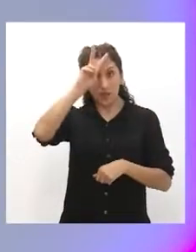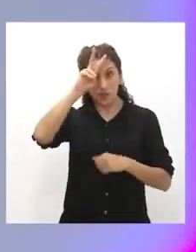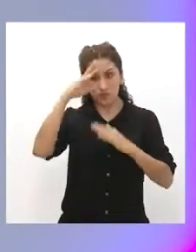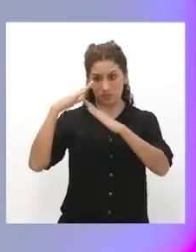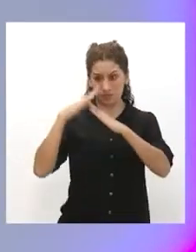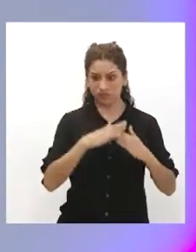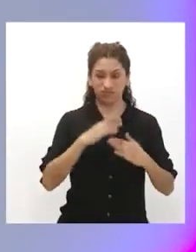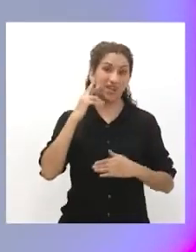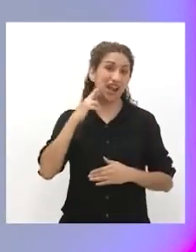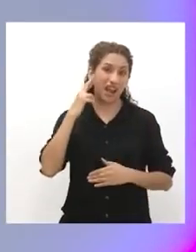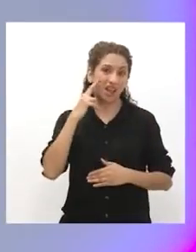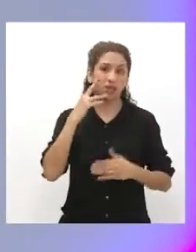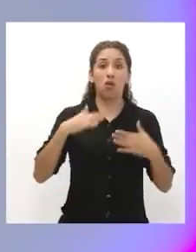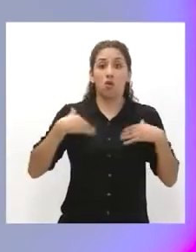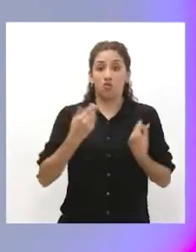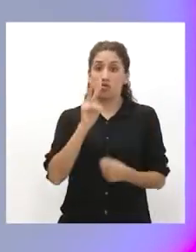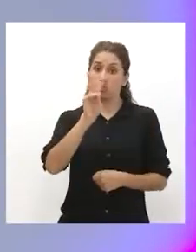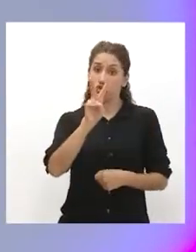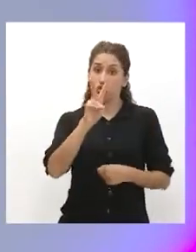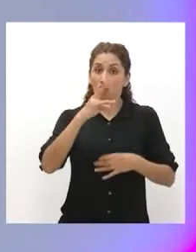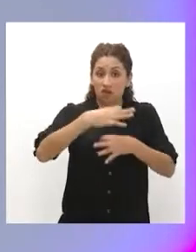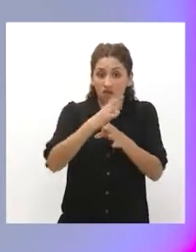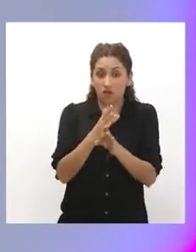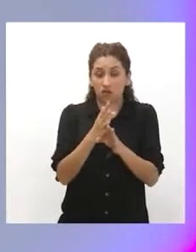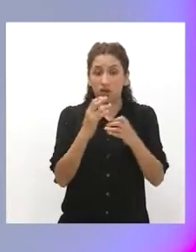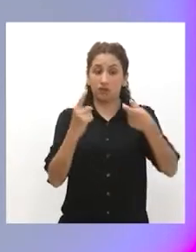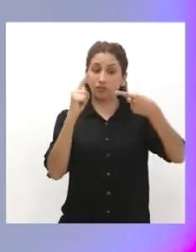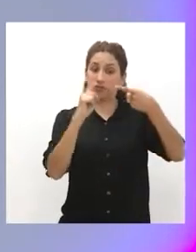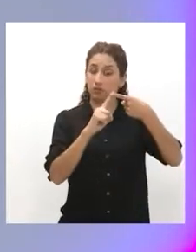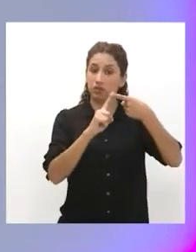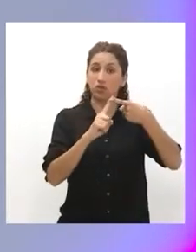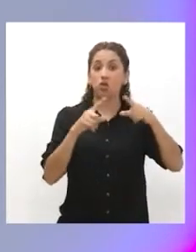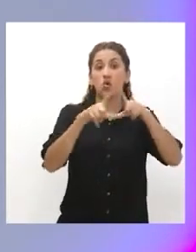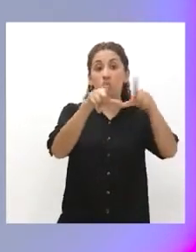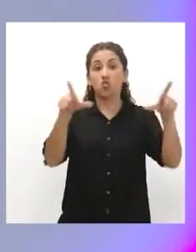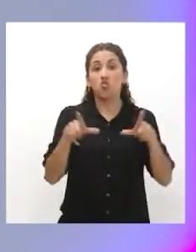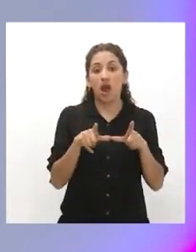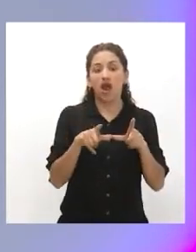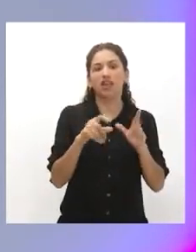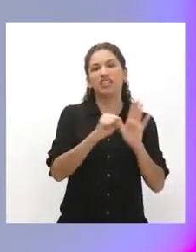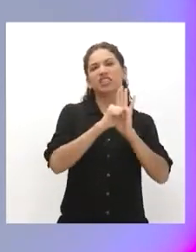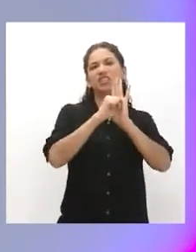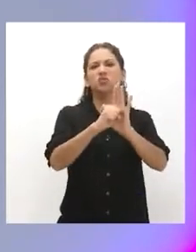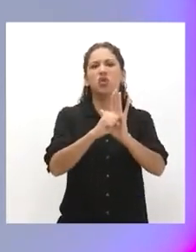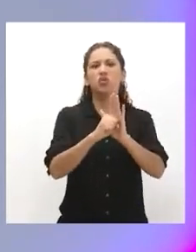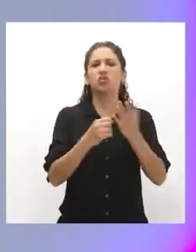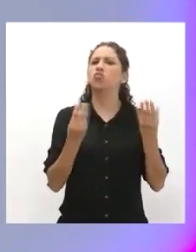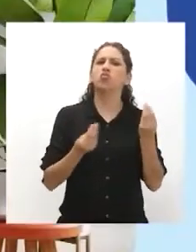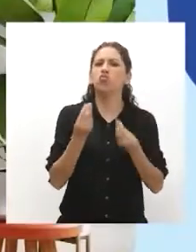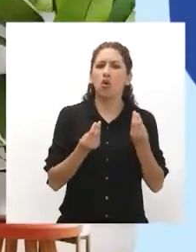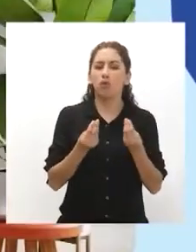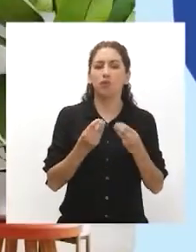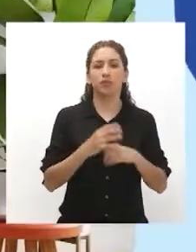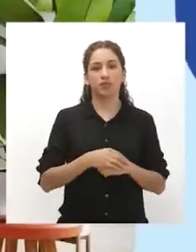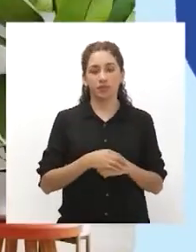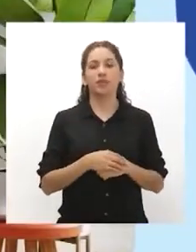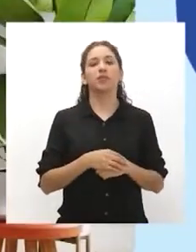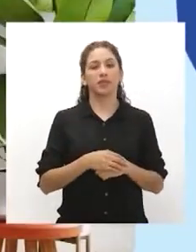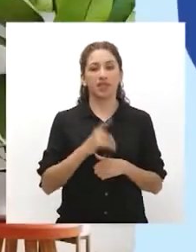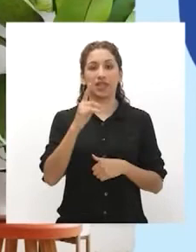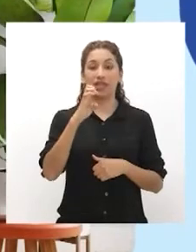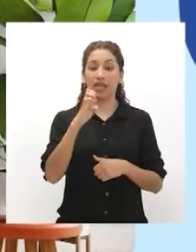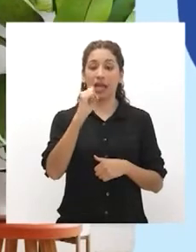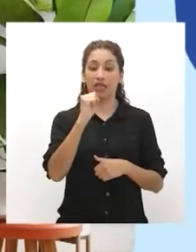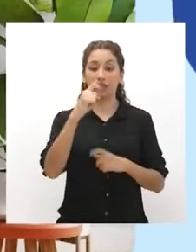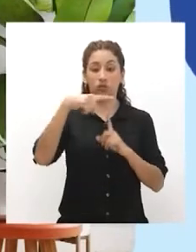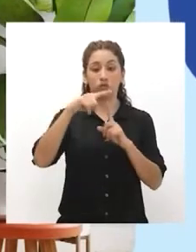étnico-racial puede darse en dos niveles, estructural y simbólico. ¿Qué significa eso? La discriminación